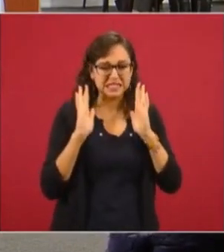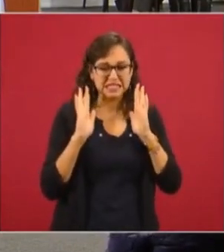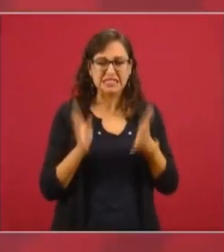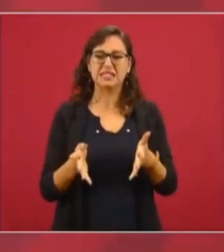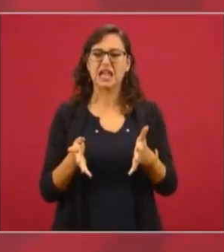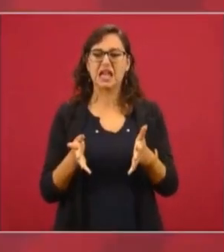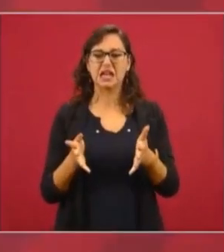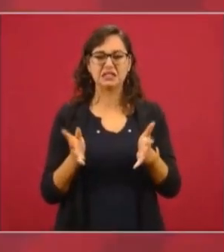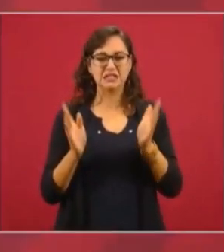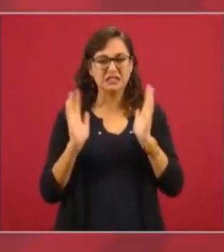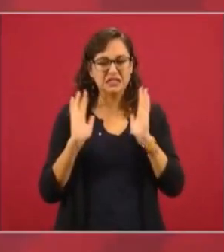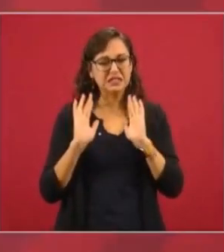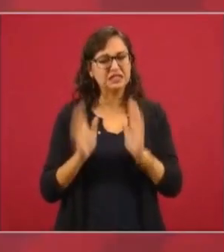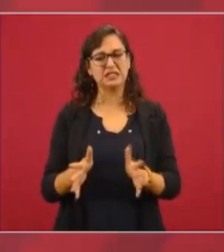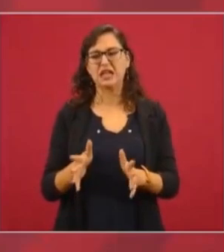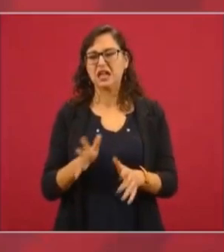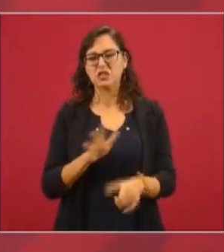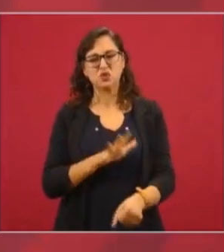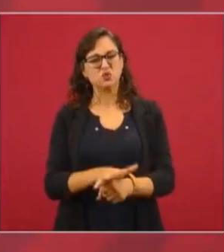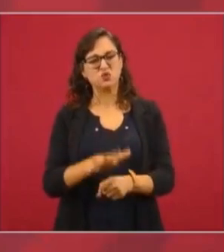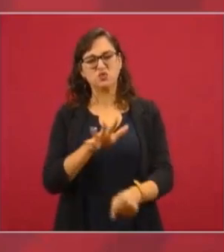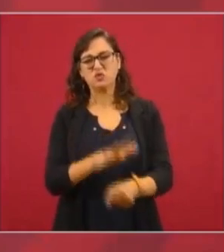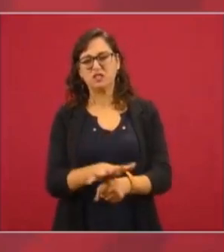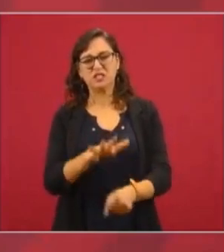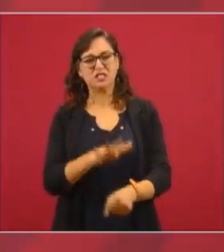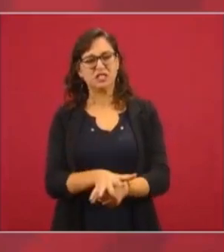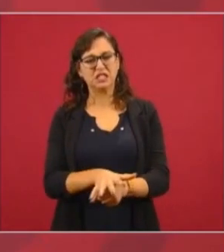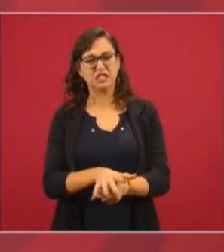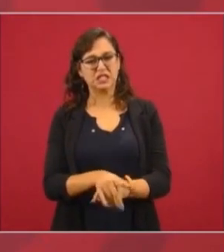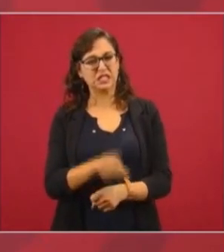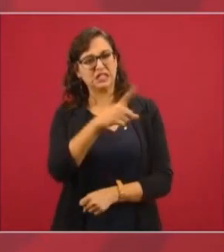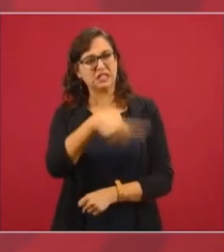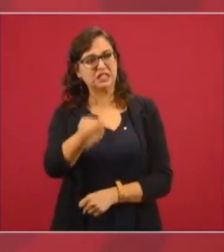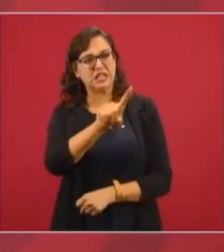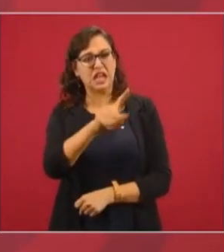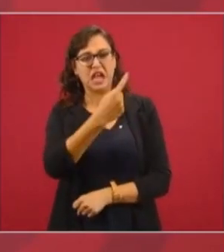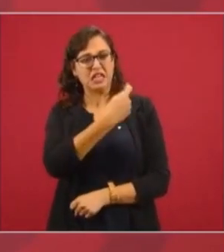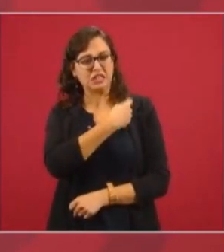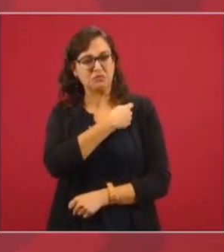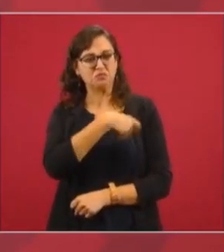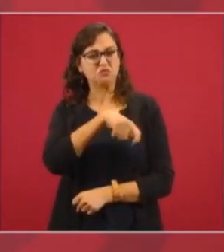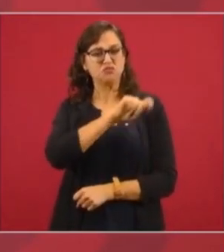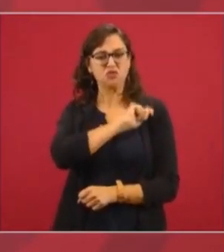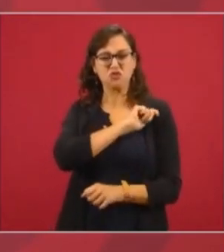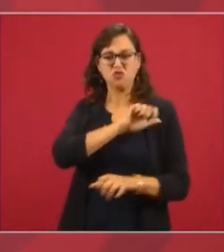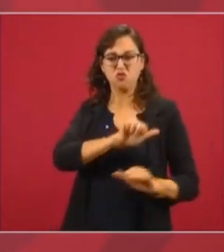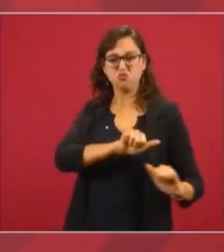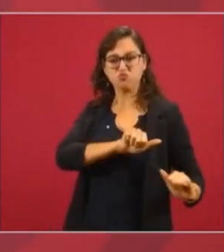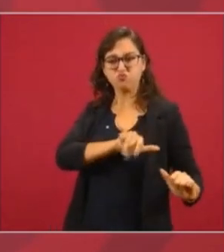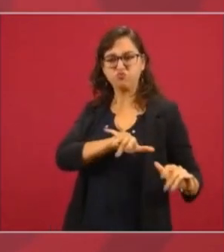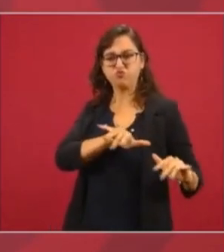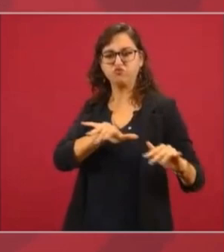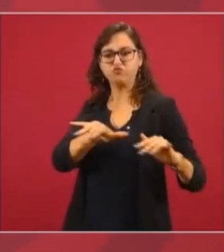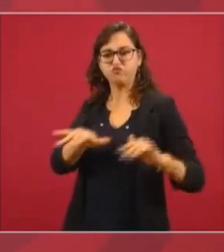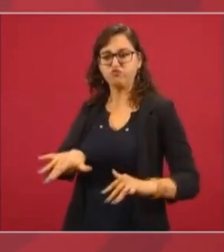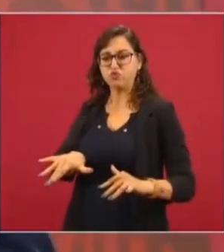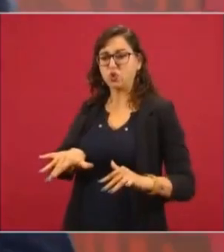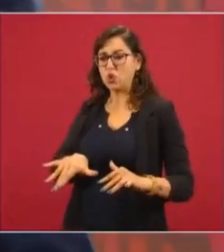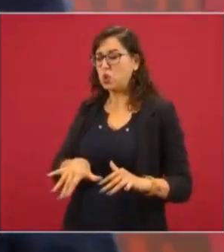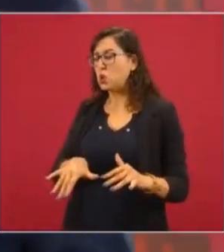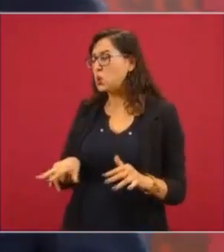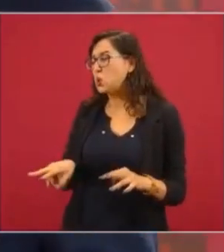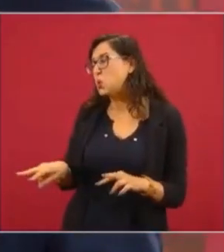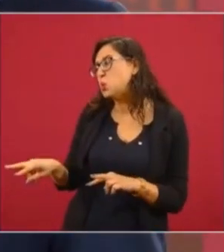que cuando llegan los colonizadores encuentran un